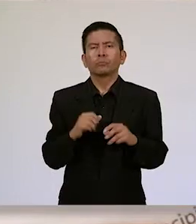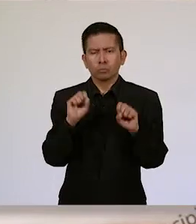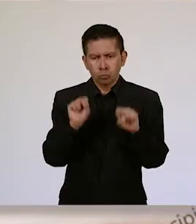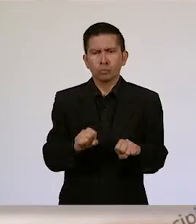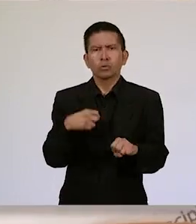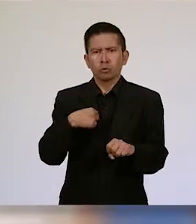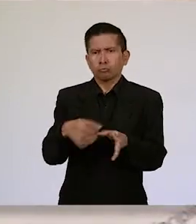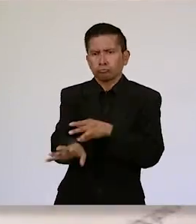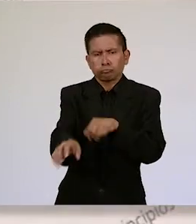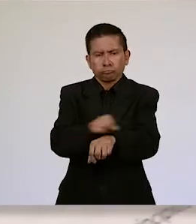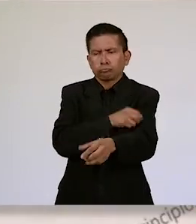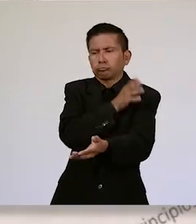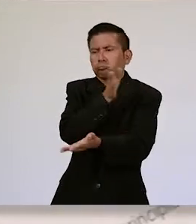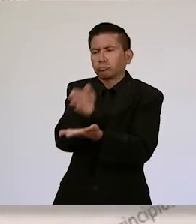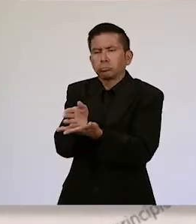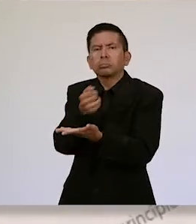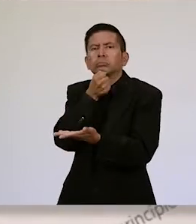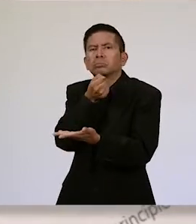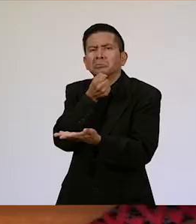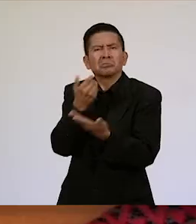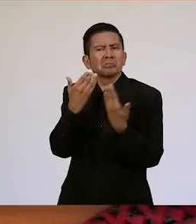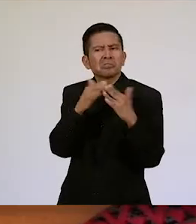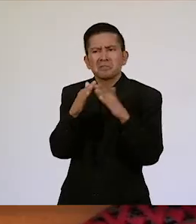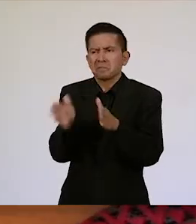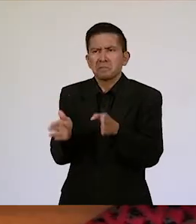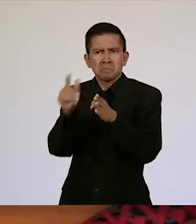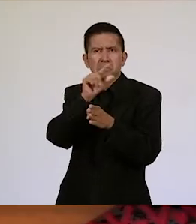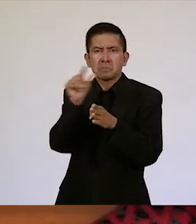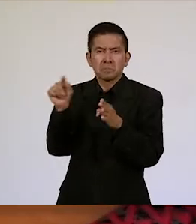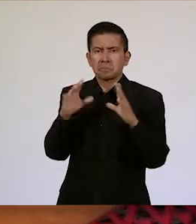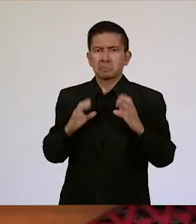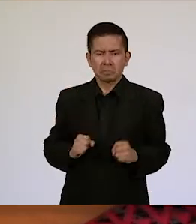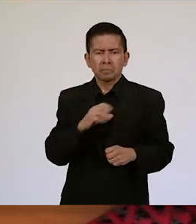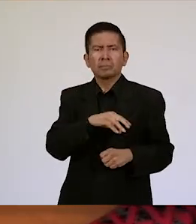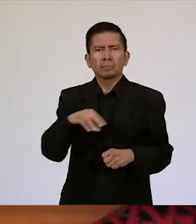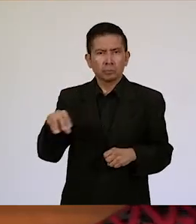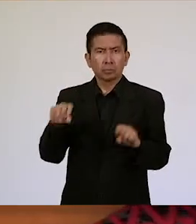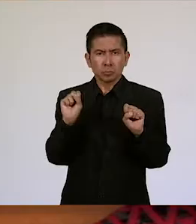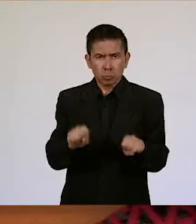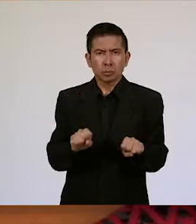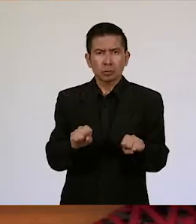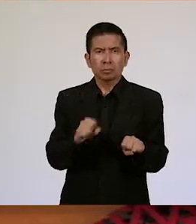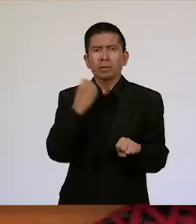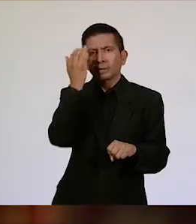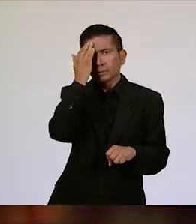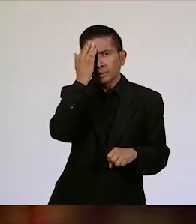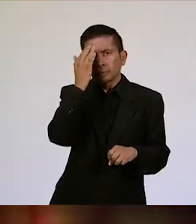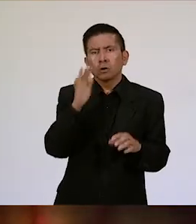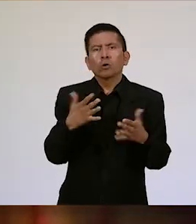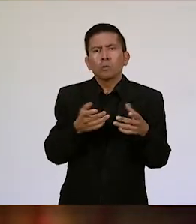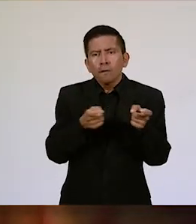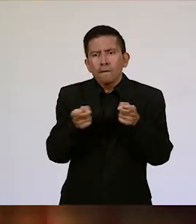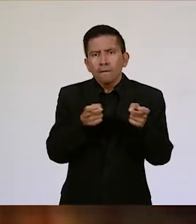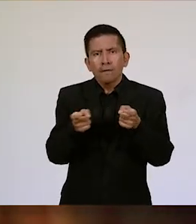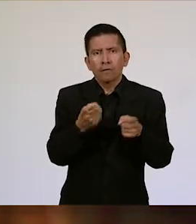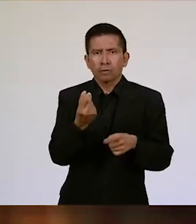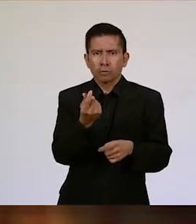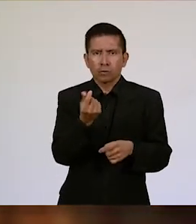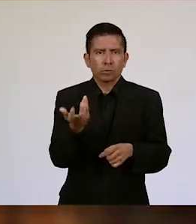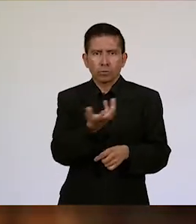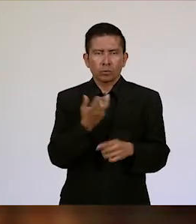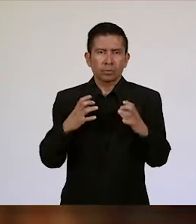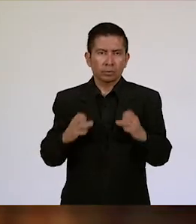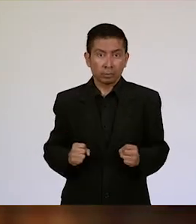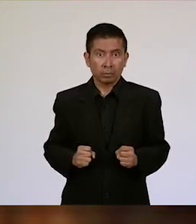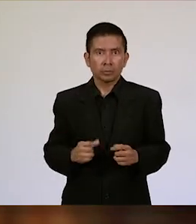puedo solicitar información en cualquier institución del estado para poder conocer cómo se están manejando los fondos